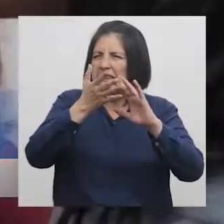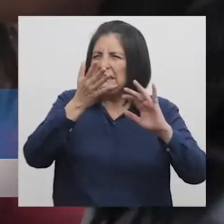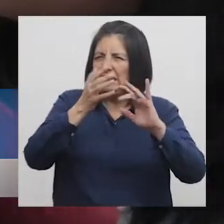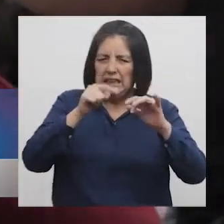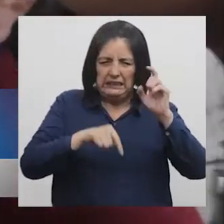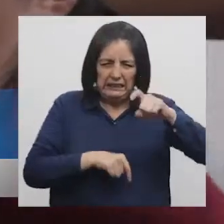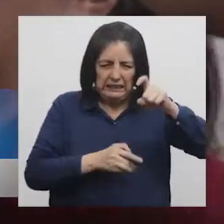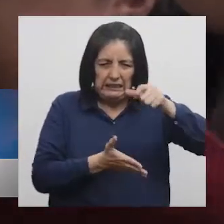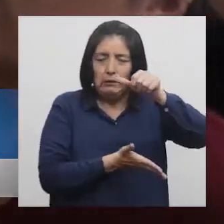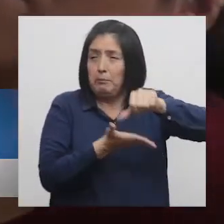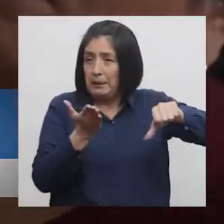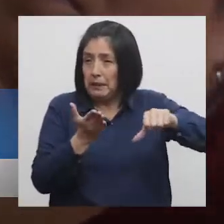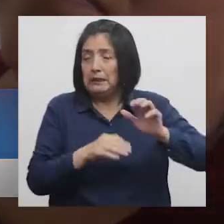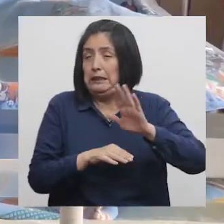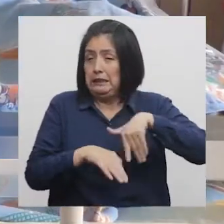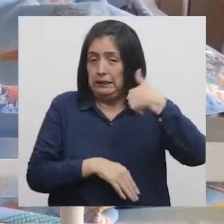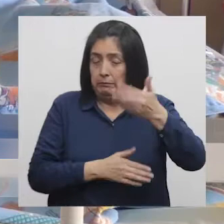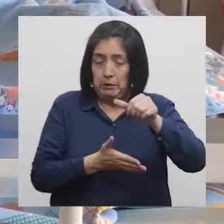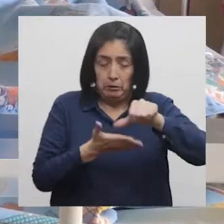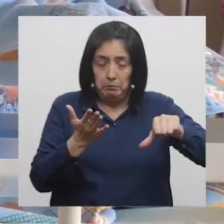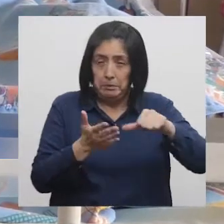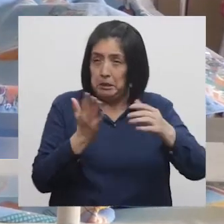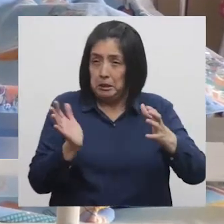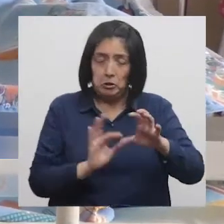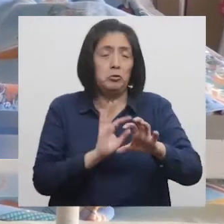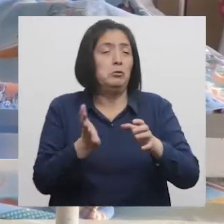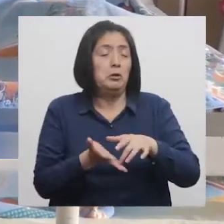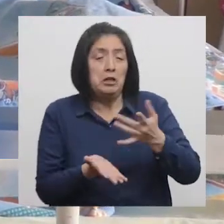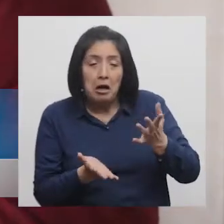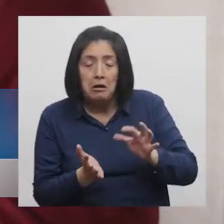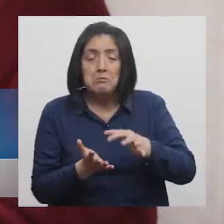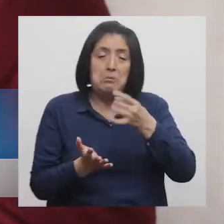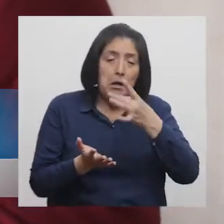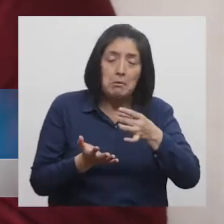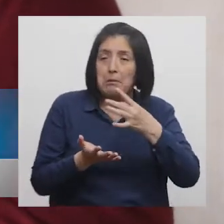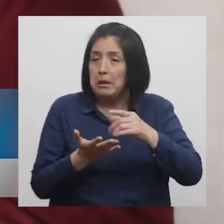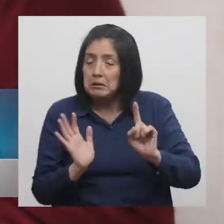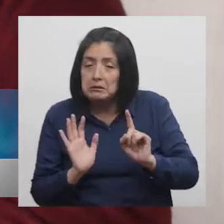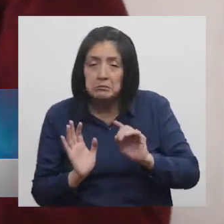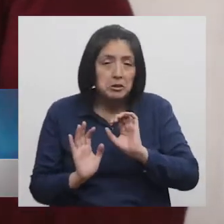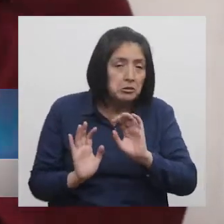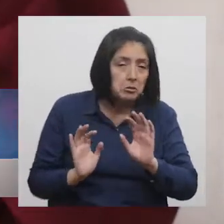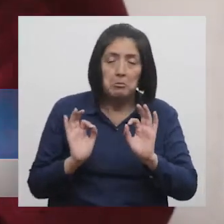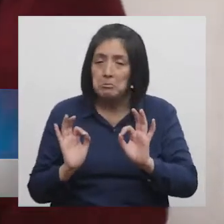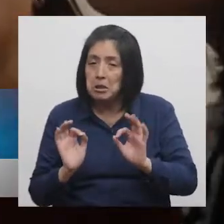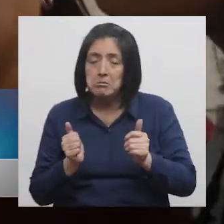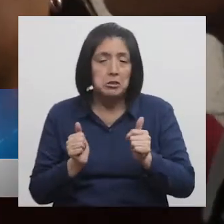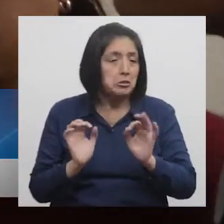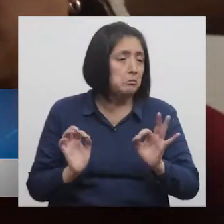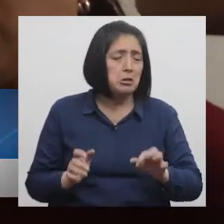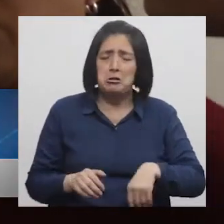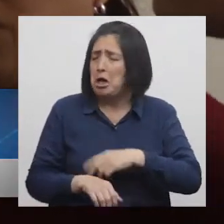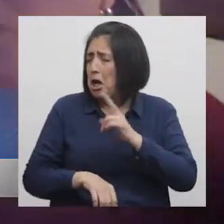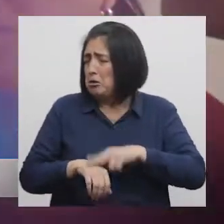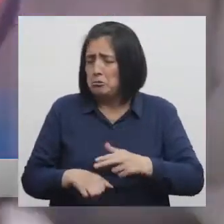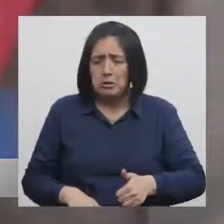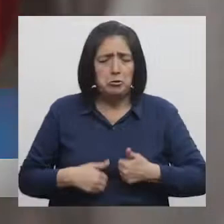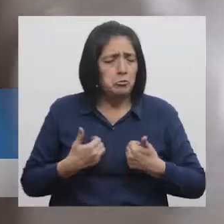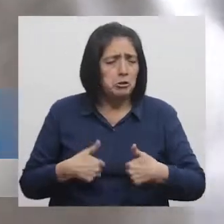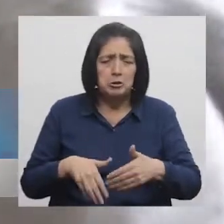intervenida Después de la operación ya no conmucionó Dejó de tomar sus pastillas El doctor nos dijo que está muy bien Que puede hacer una vida tranquila